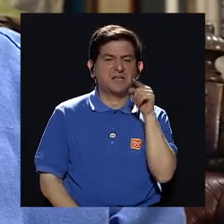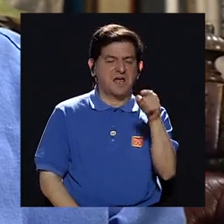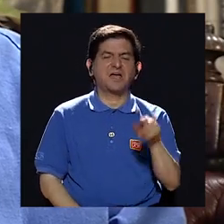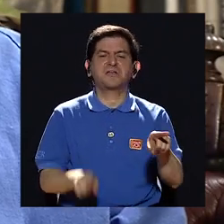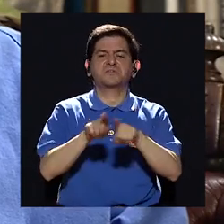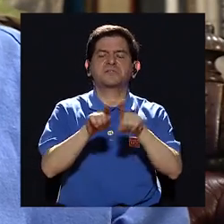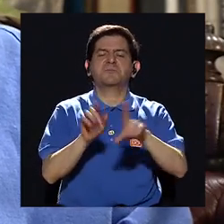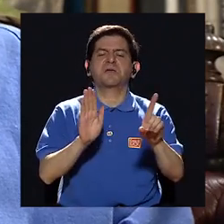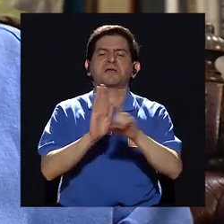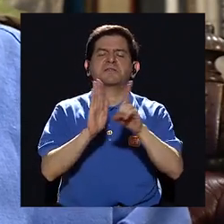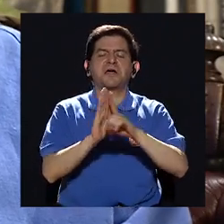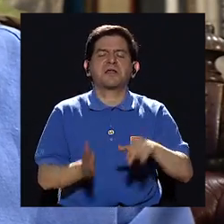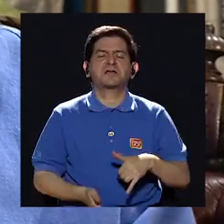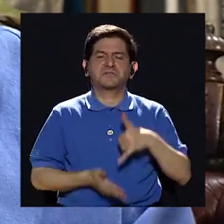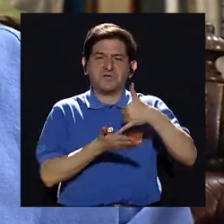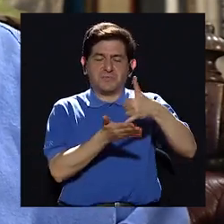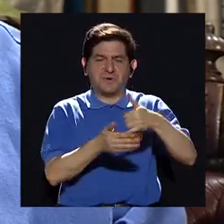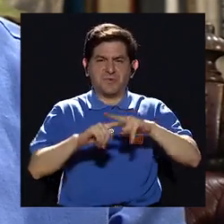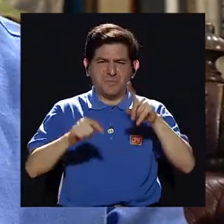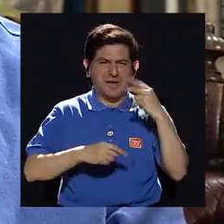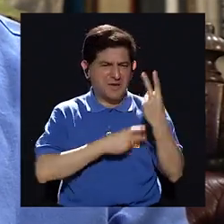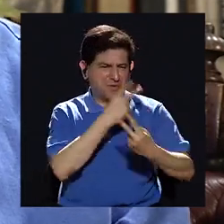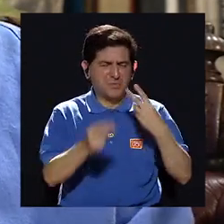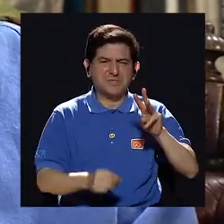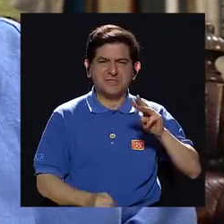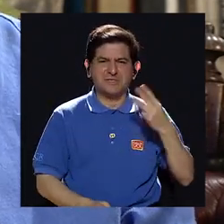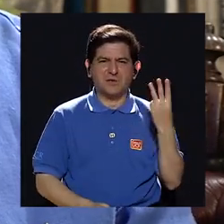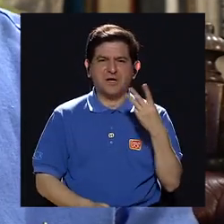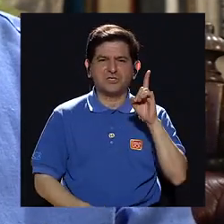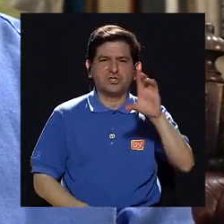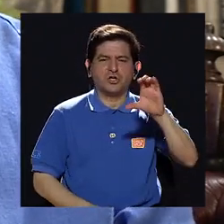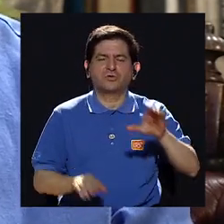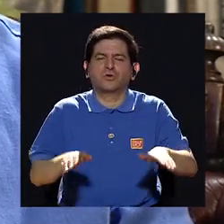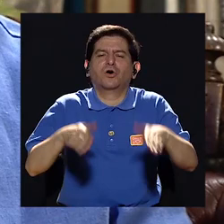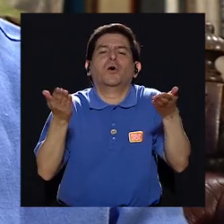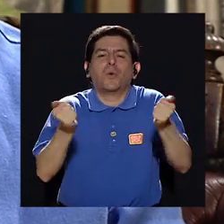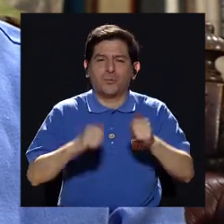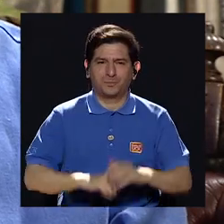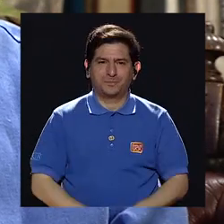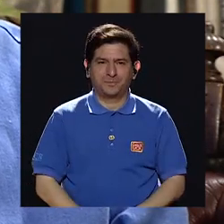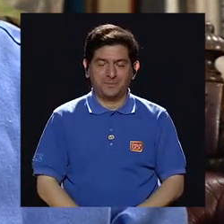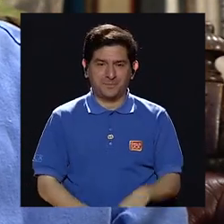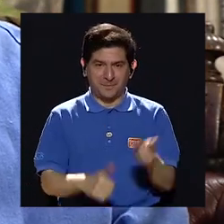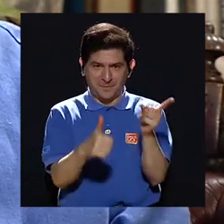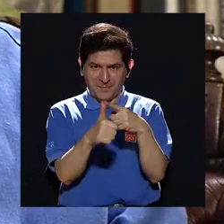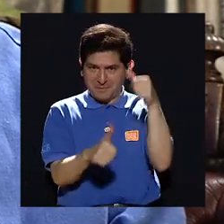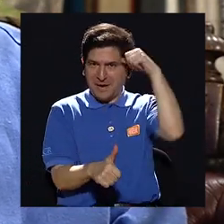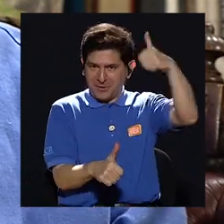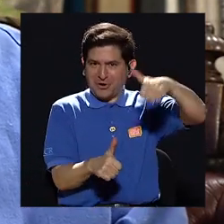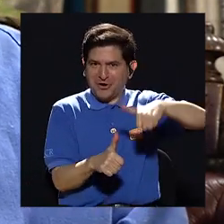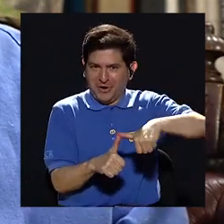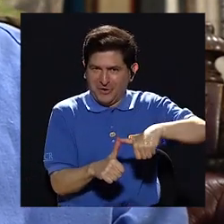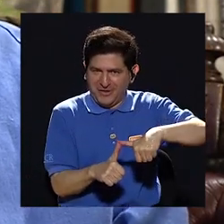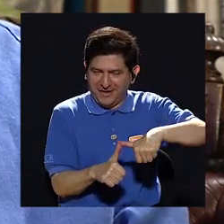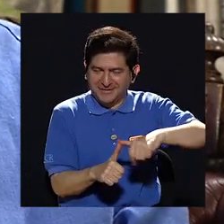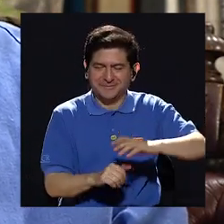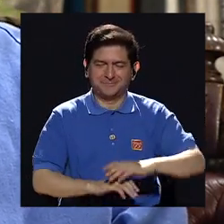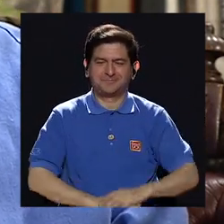merecían el premio. Pero cuéntenos esa visita a Washington. Bueno, en primer lugar, recuerde